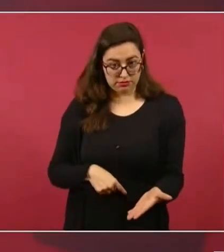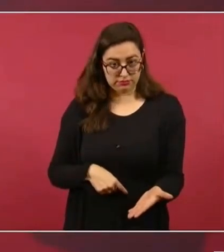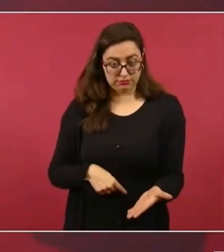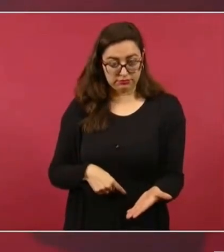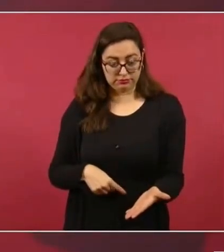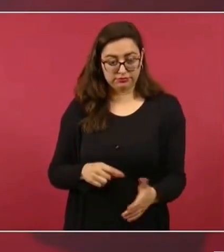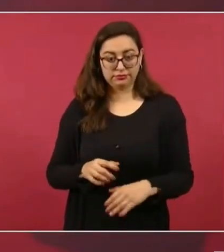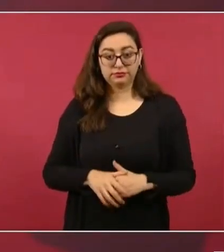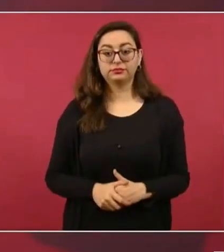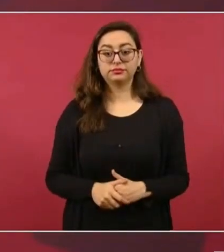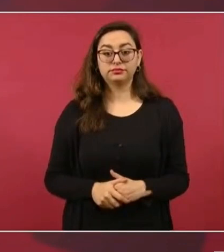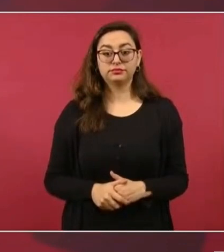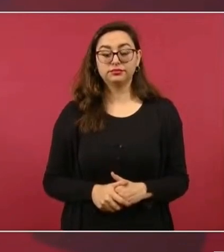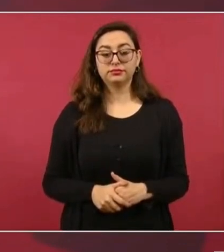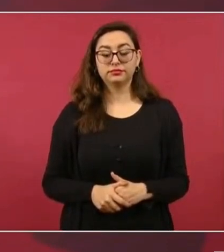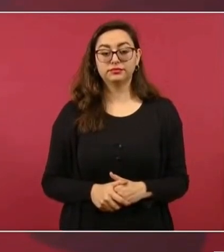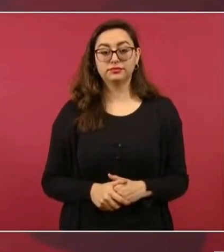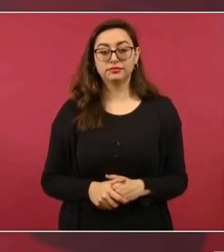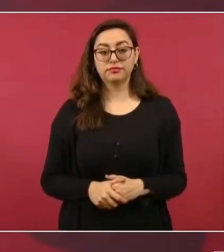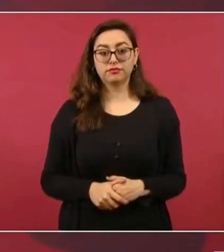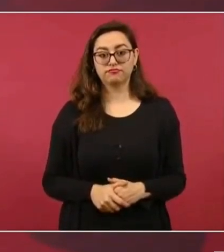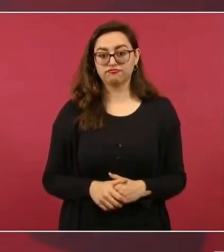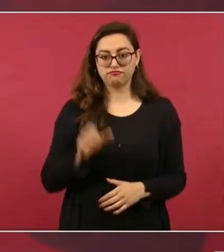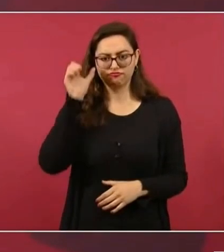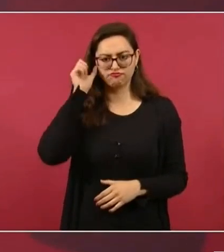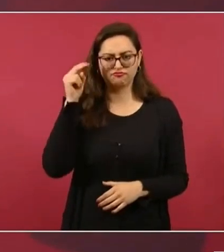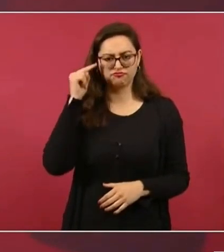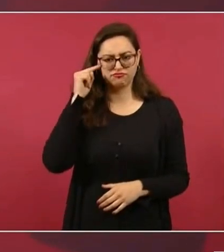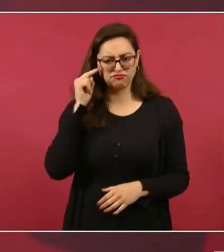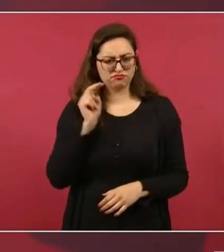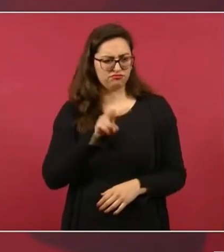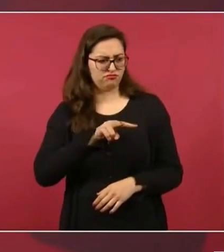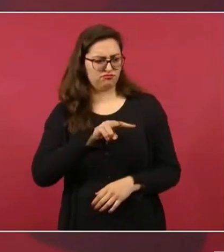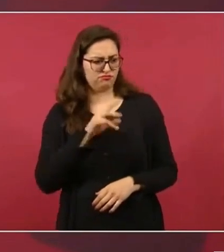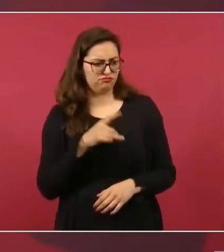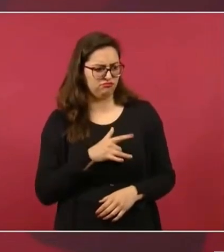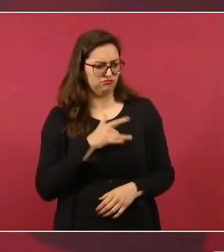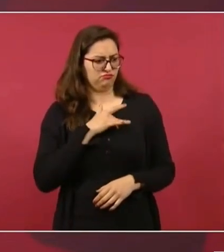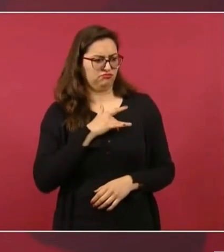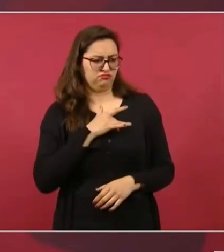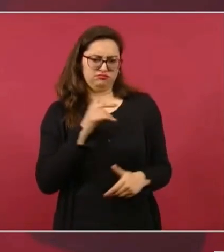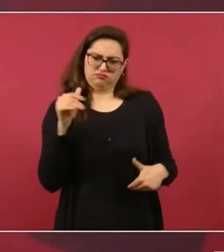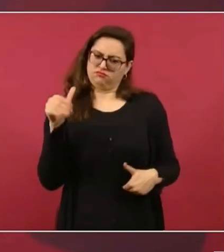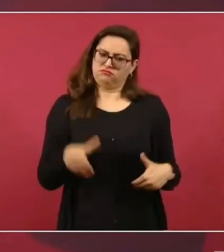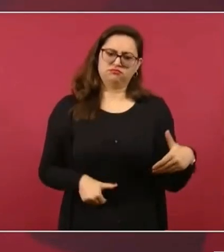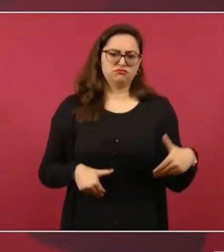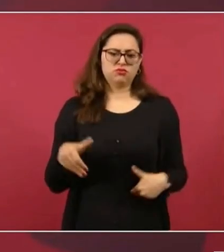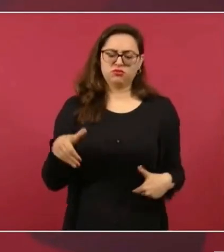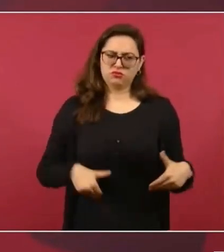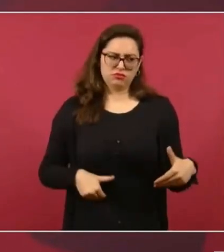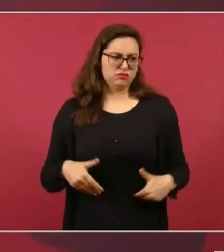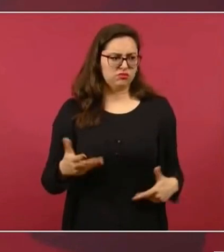cosa que les molestó mucho. a los del gobierno chino.